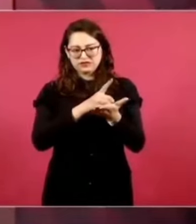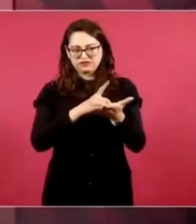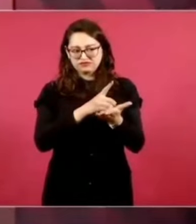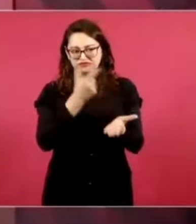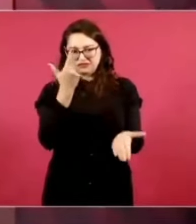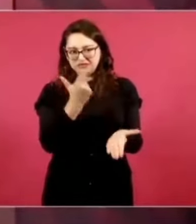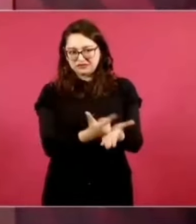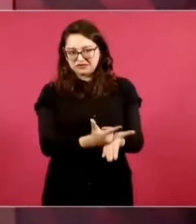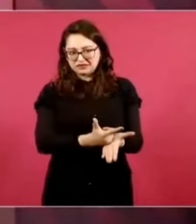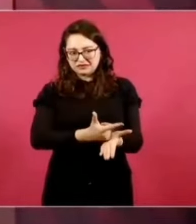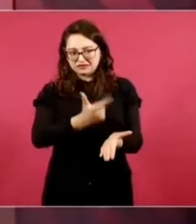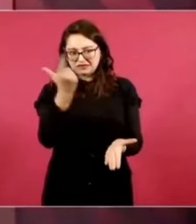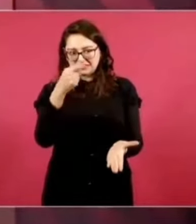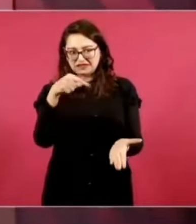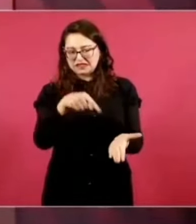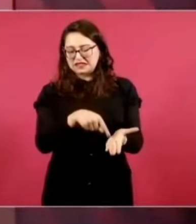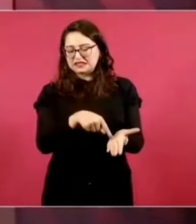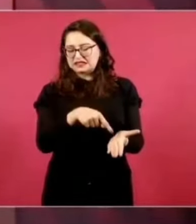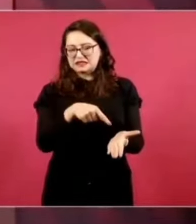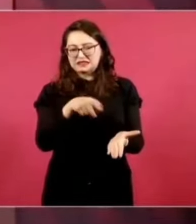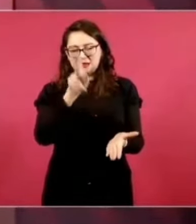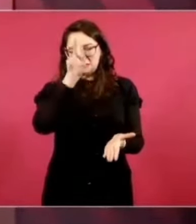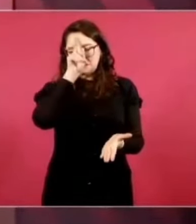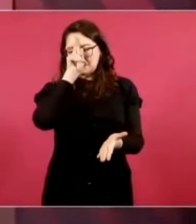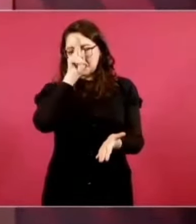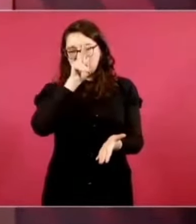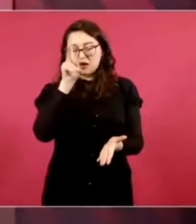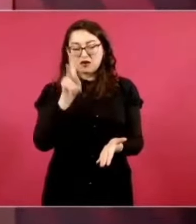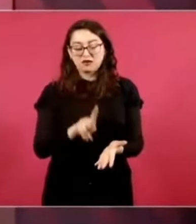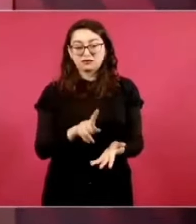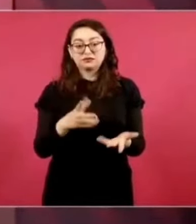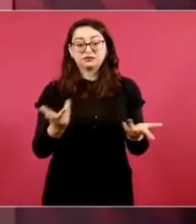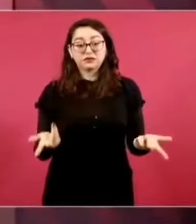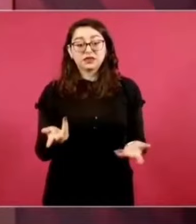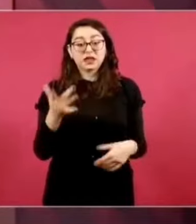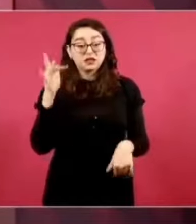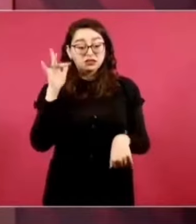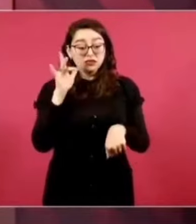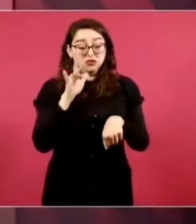dañinas, en seis meses